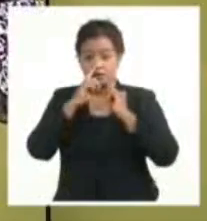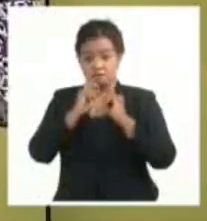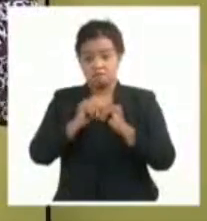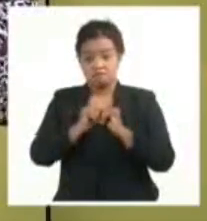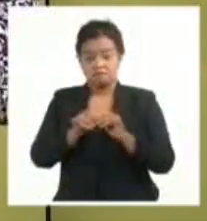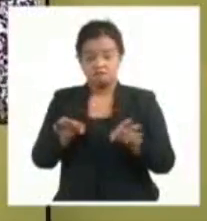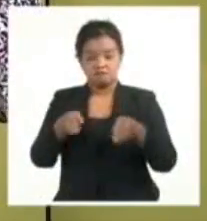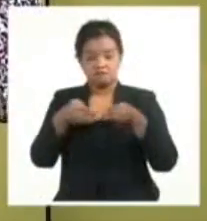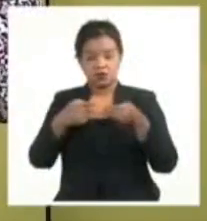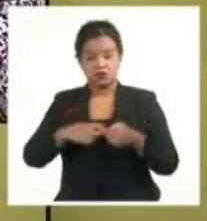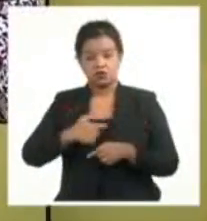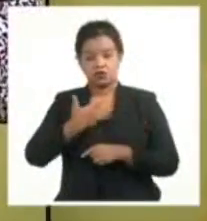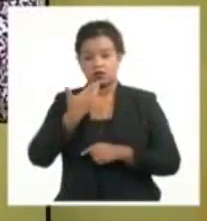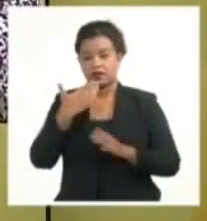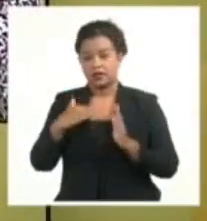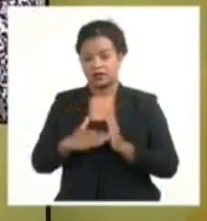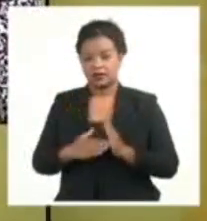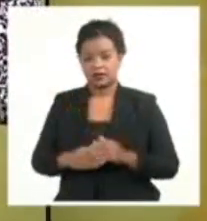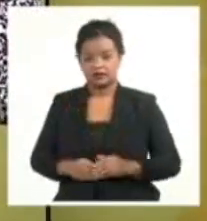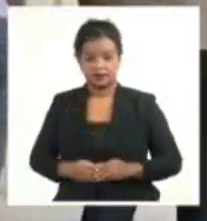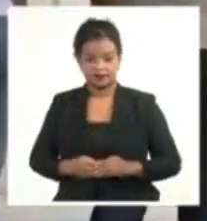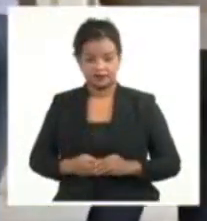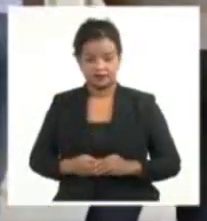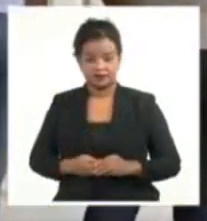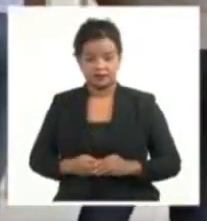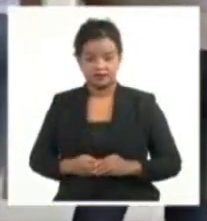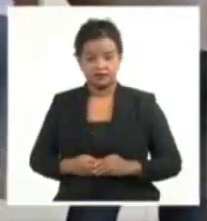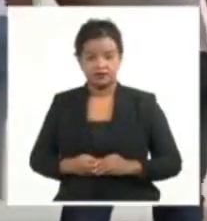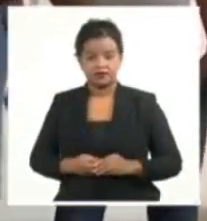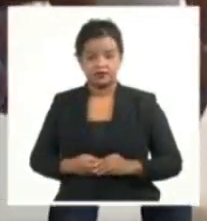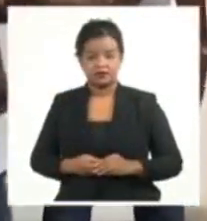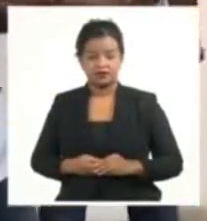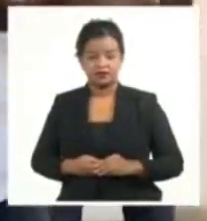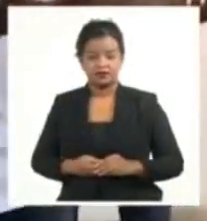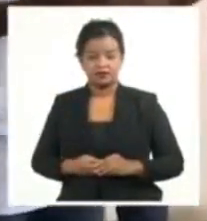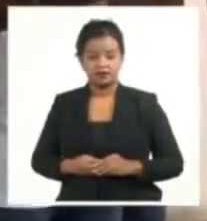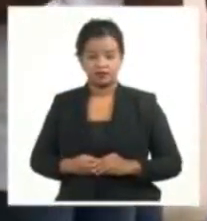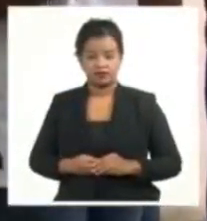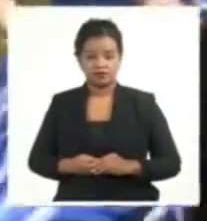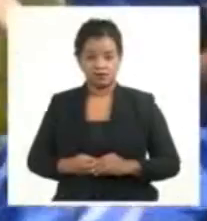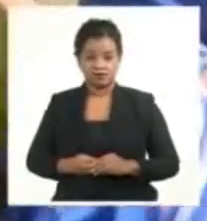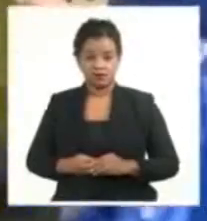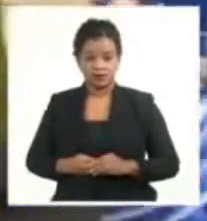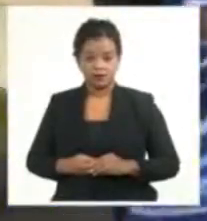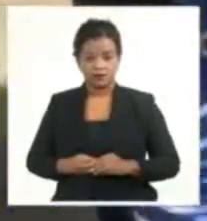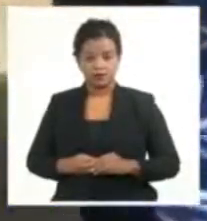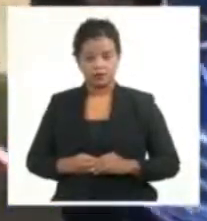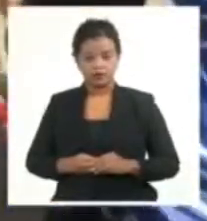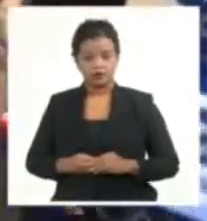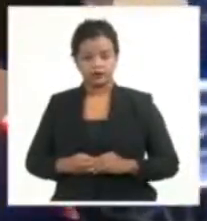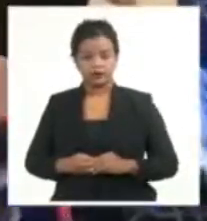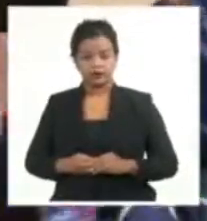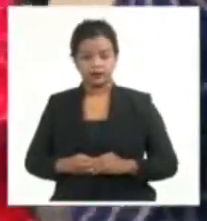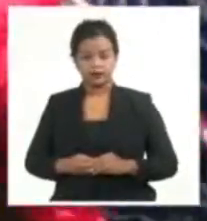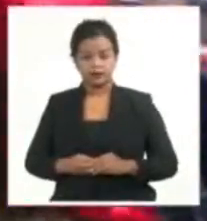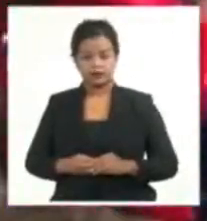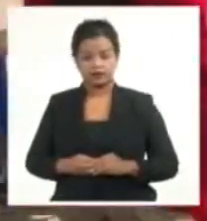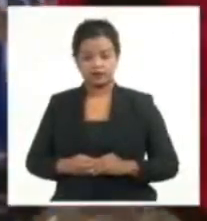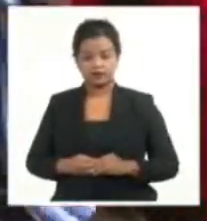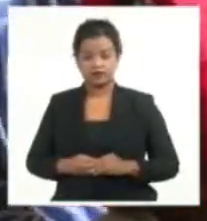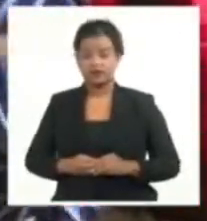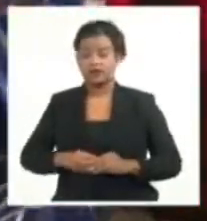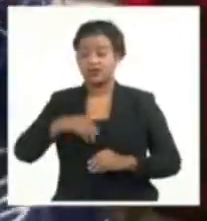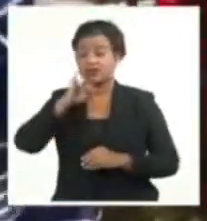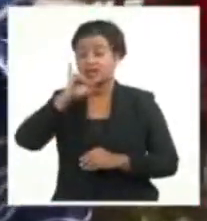concluyen las culturales. Muy buenas tardes. Hace 60 años se fundó uno de los proyectos más hermosos de la